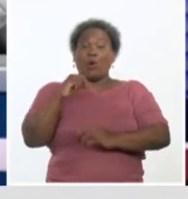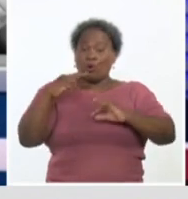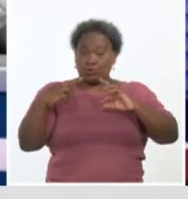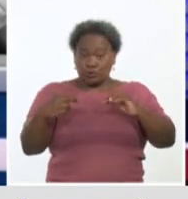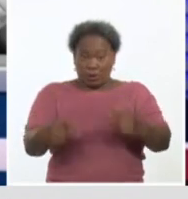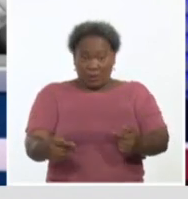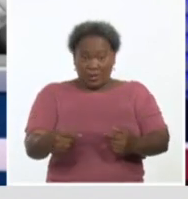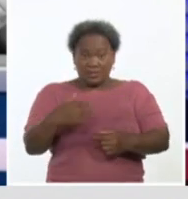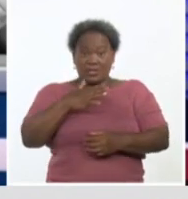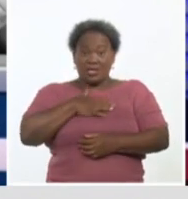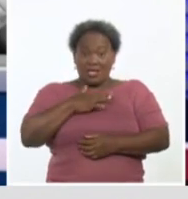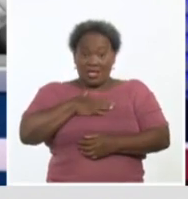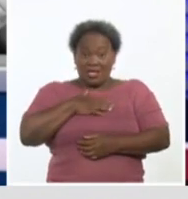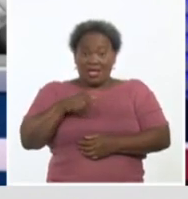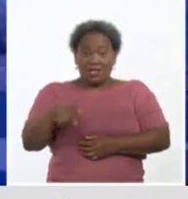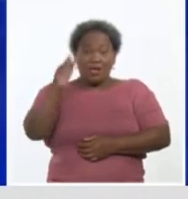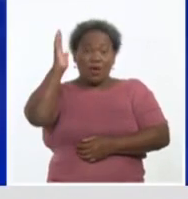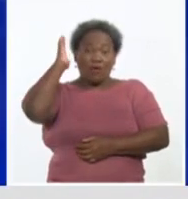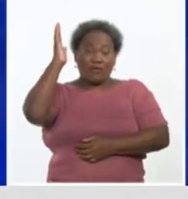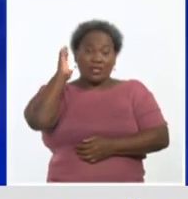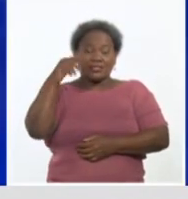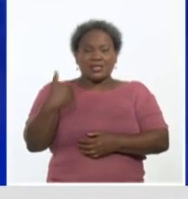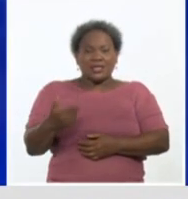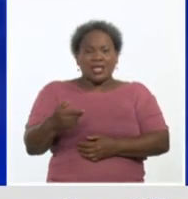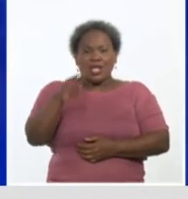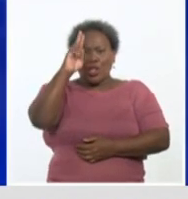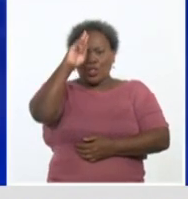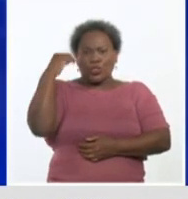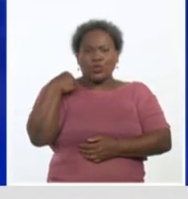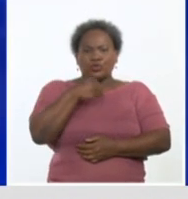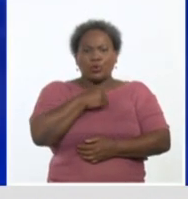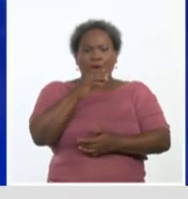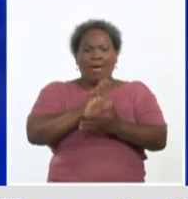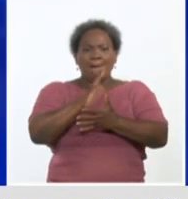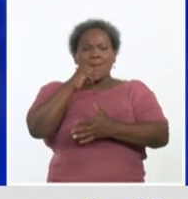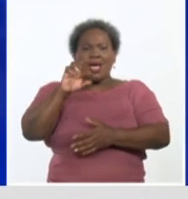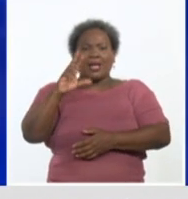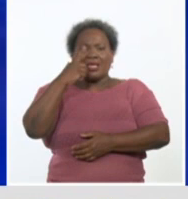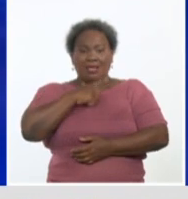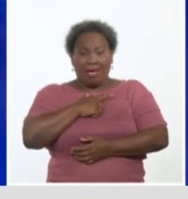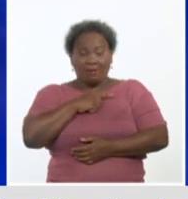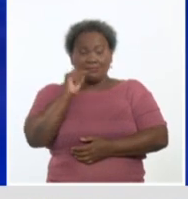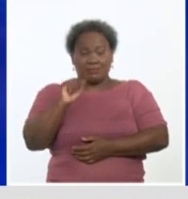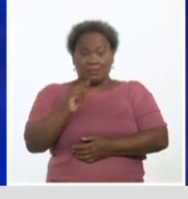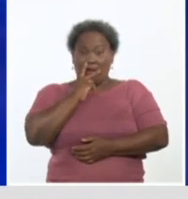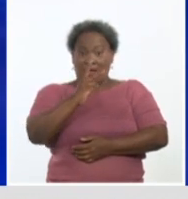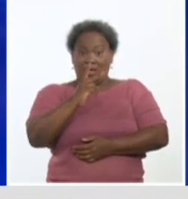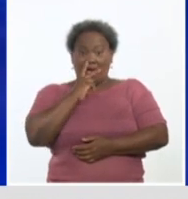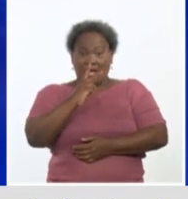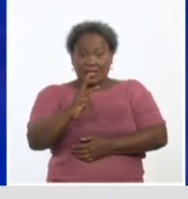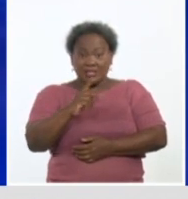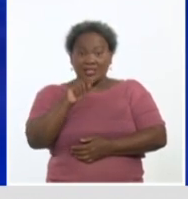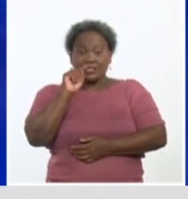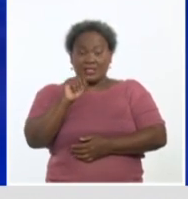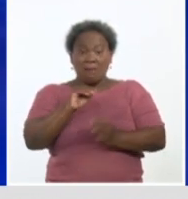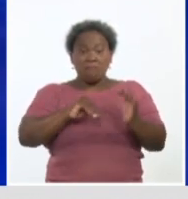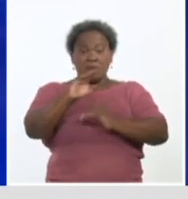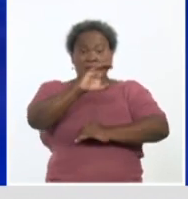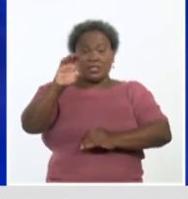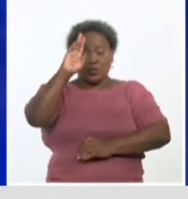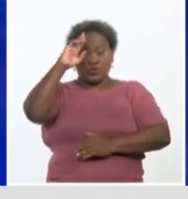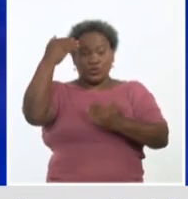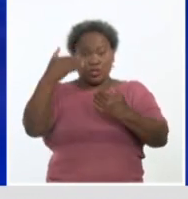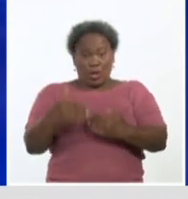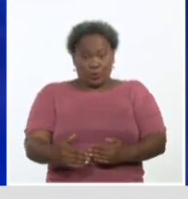en nuestro estudio a la doctora María Elena Soto Intensa, jefa del Departamento de Atención Primaria de Salud del Ministerio de Salud